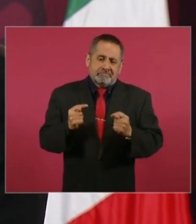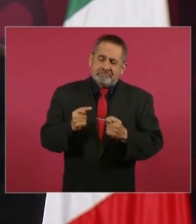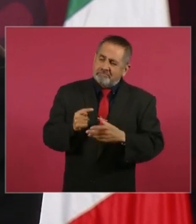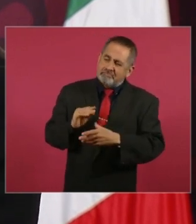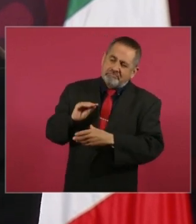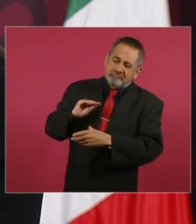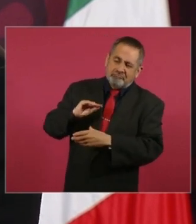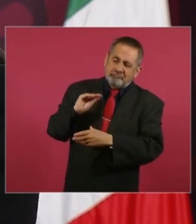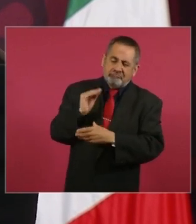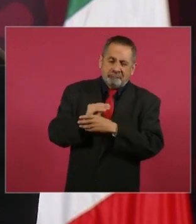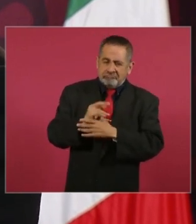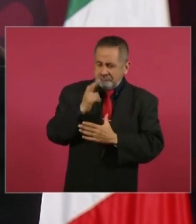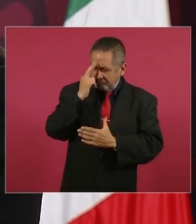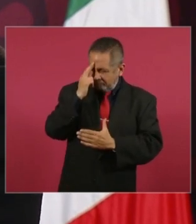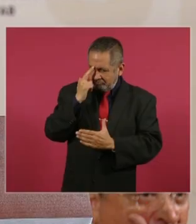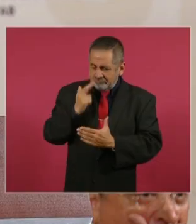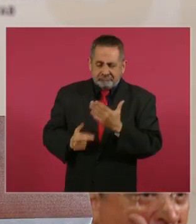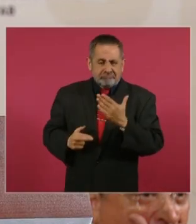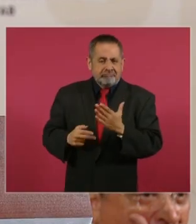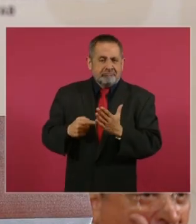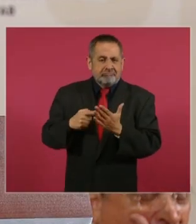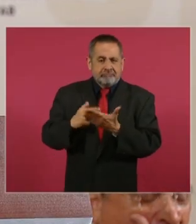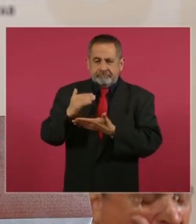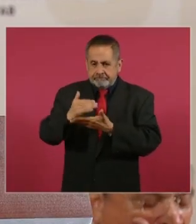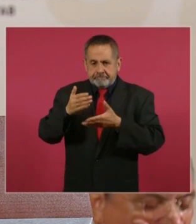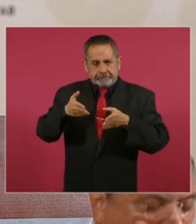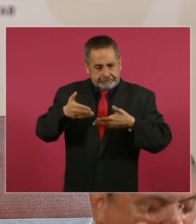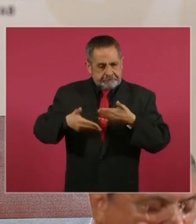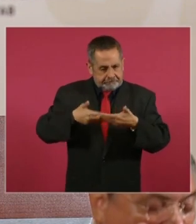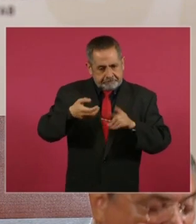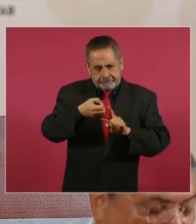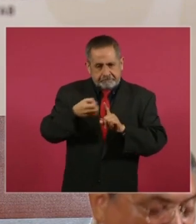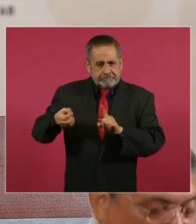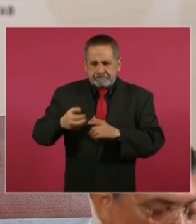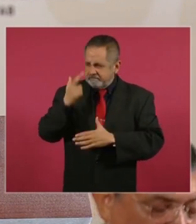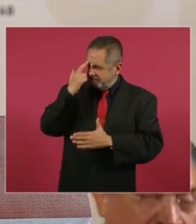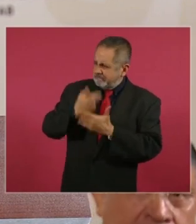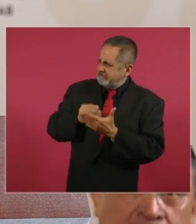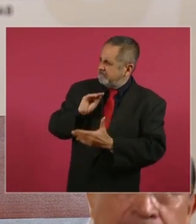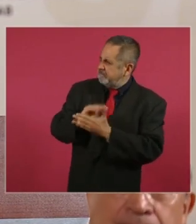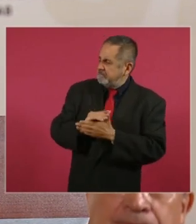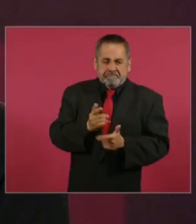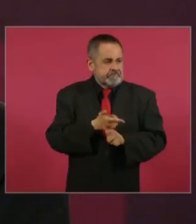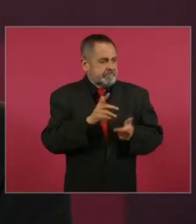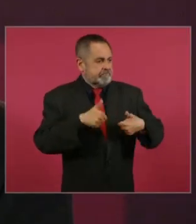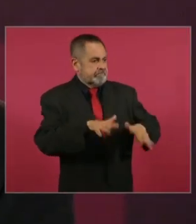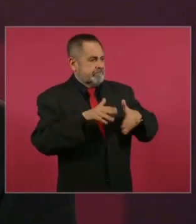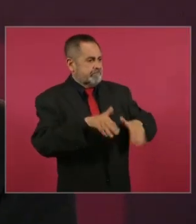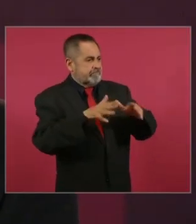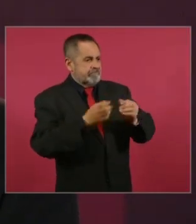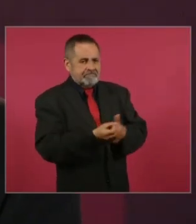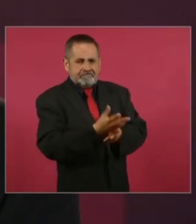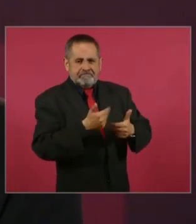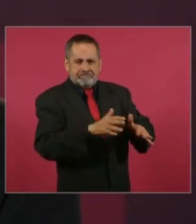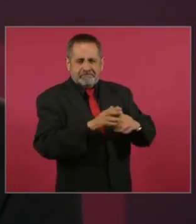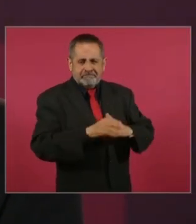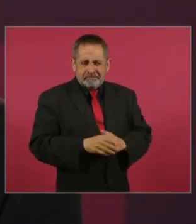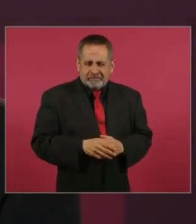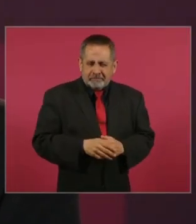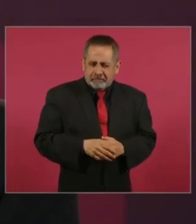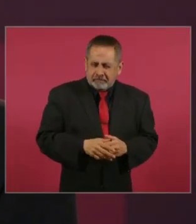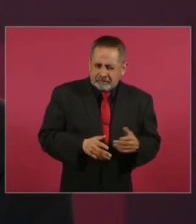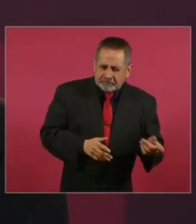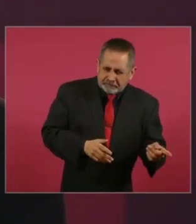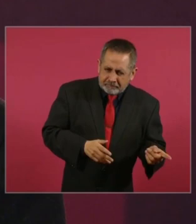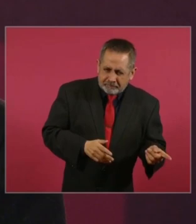todos los procedimientos, pero además como si se tratara nada más de un asunto